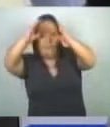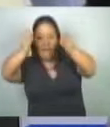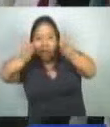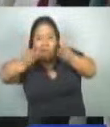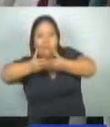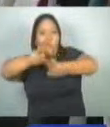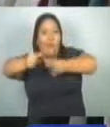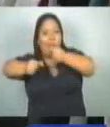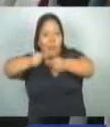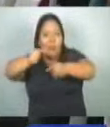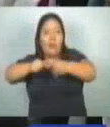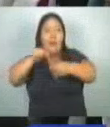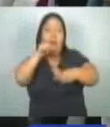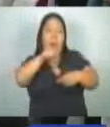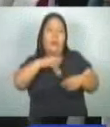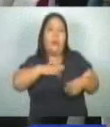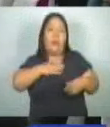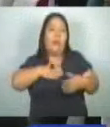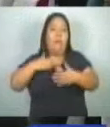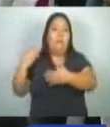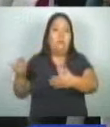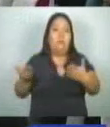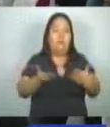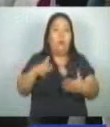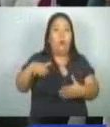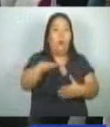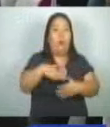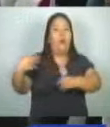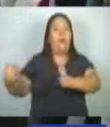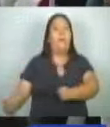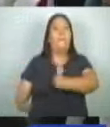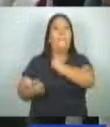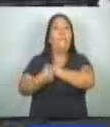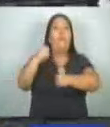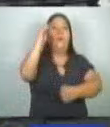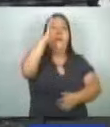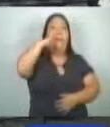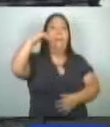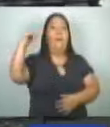áreas. El laboratorio ha sido posible a través de la cooperación italiana.